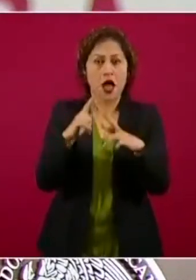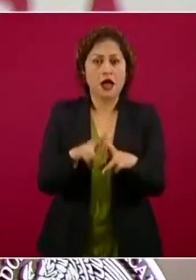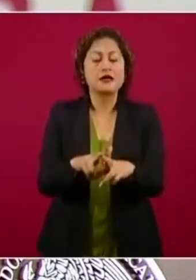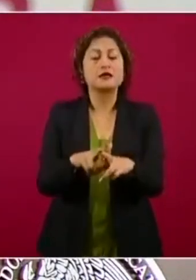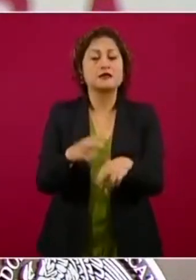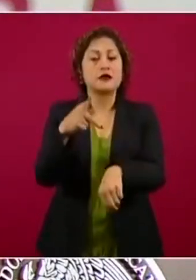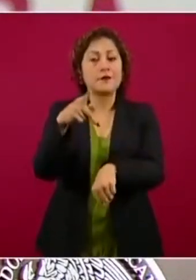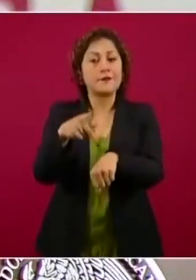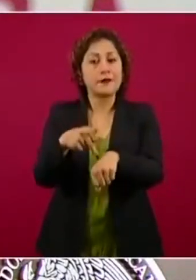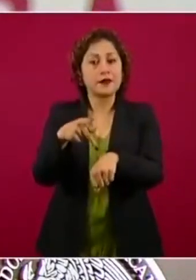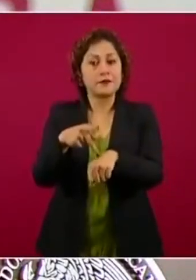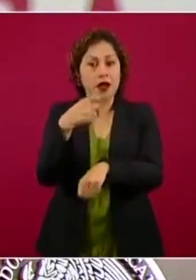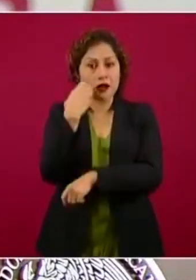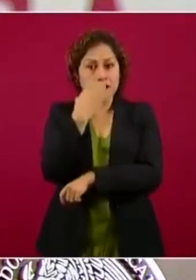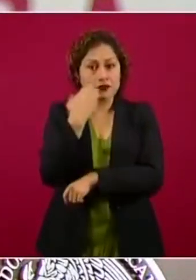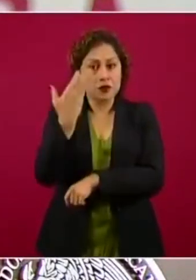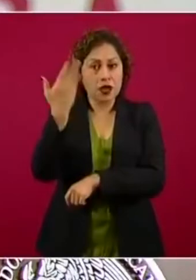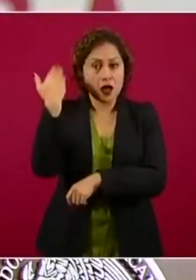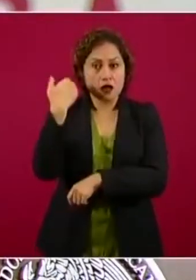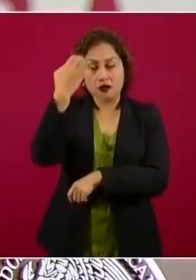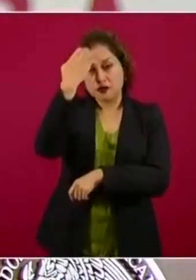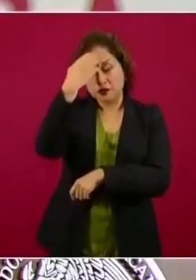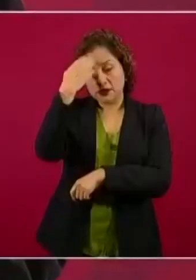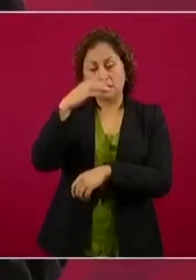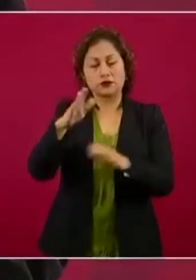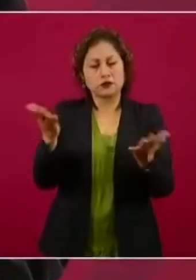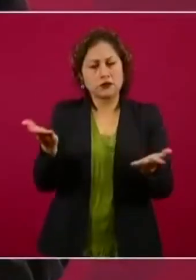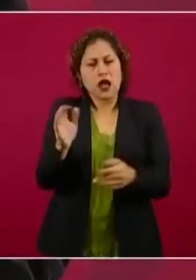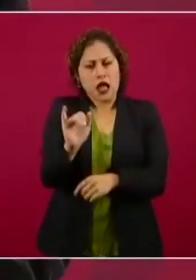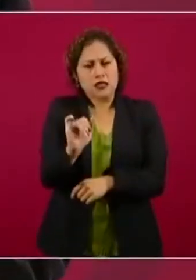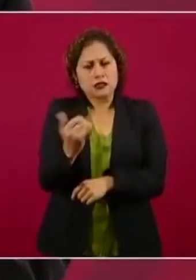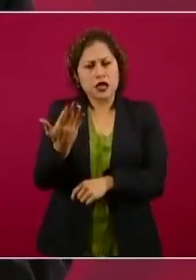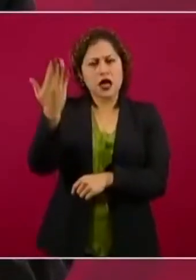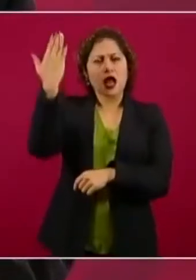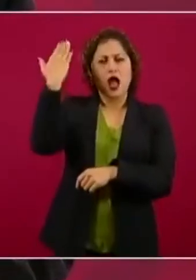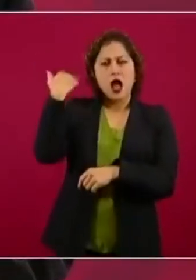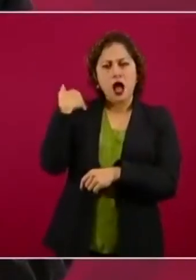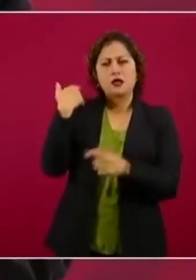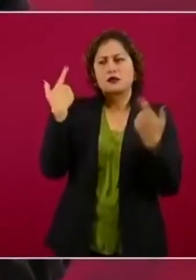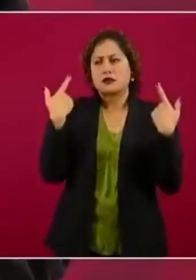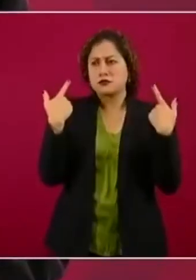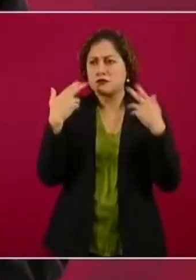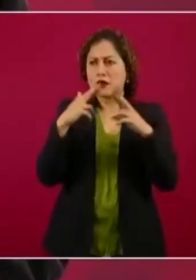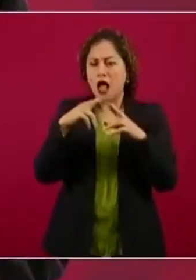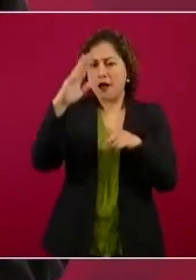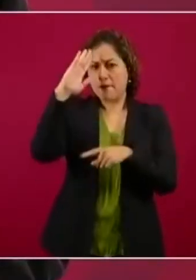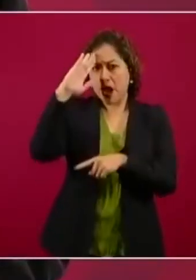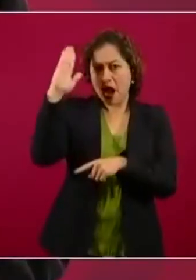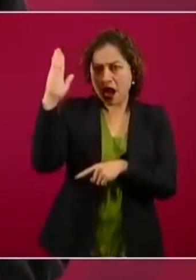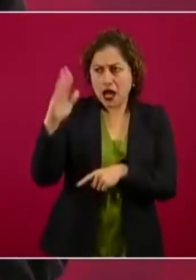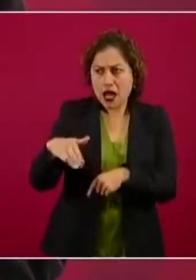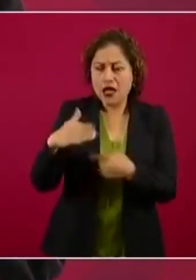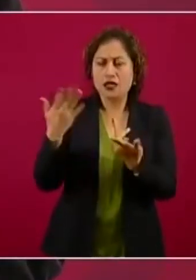Desde luego han habido maestros universitarios, pero